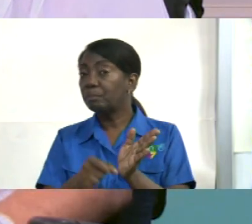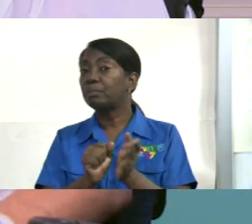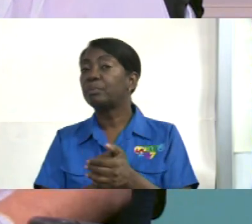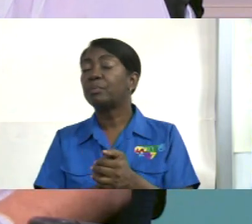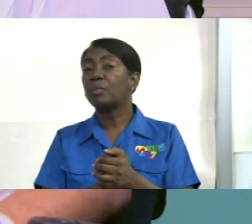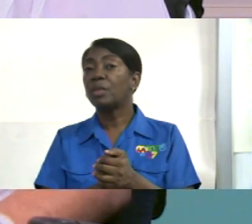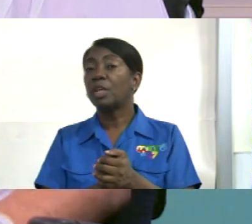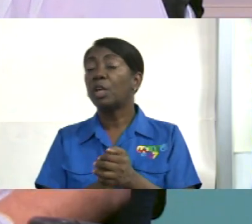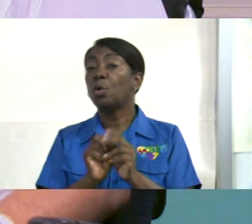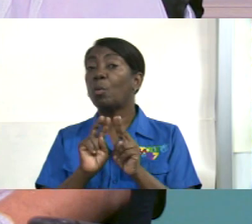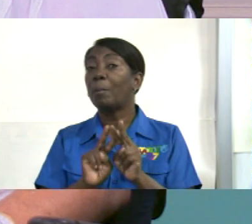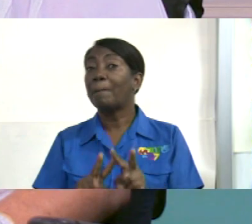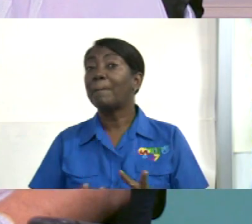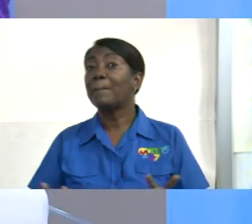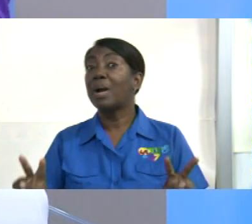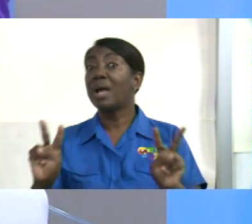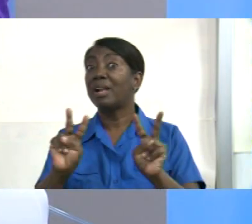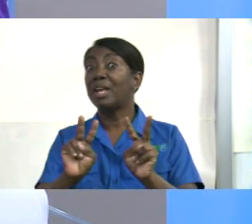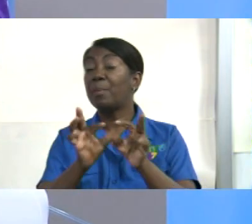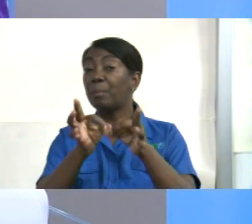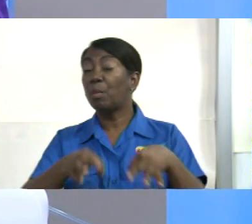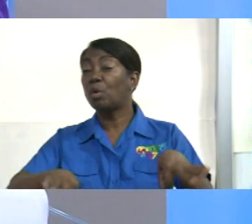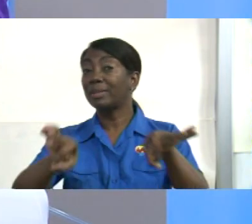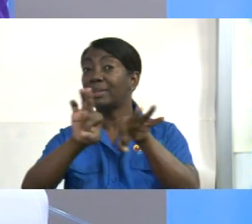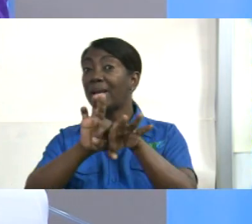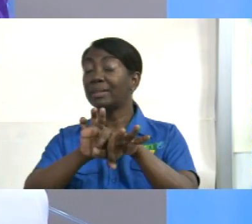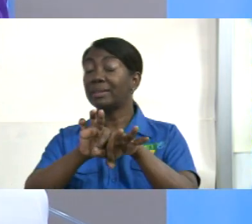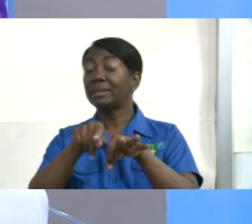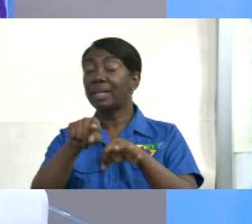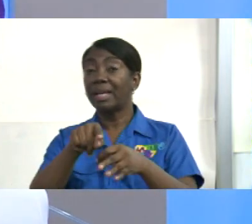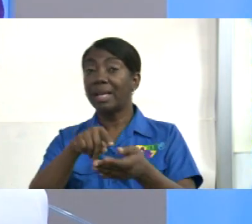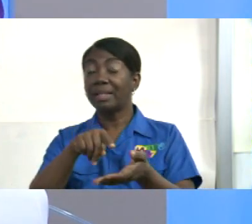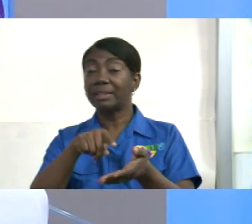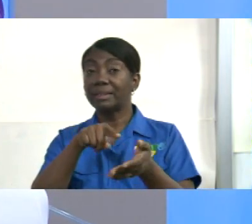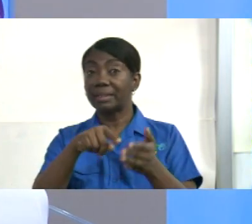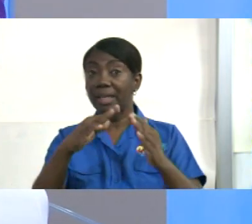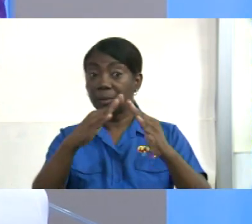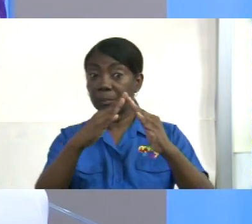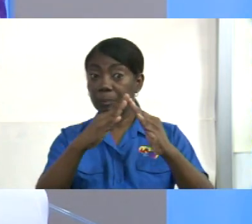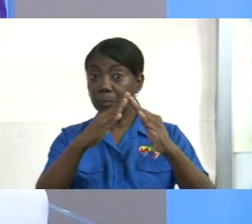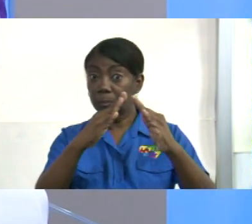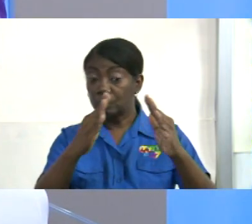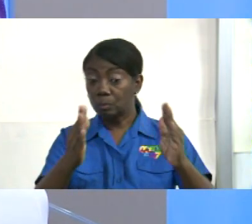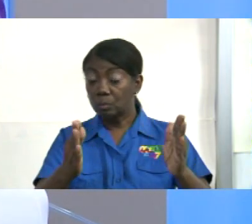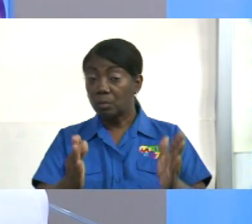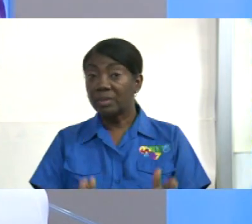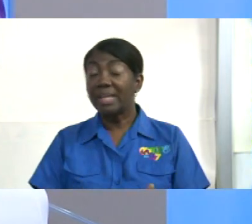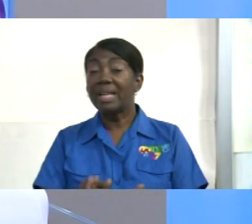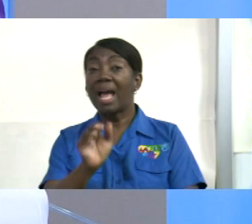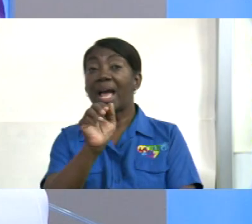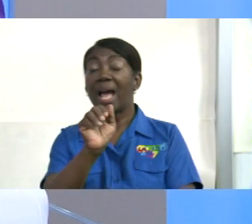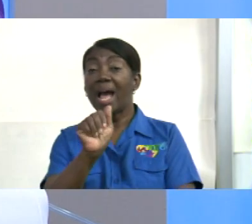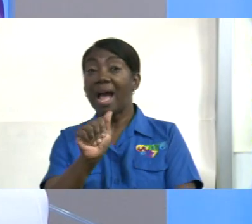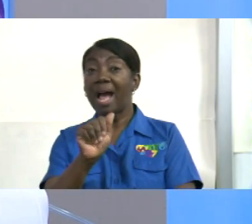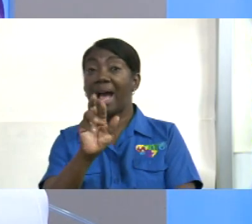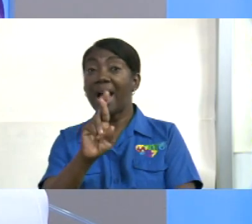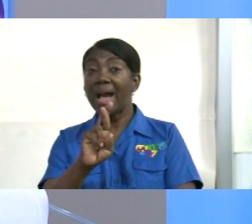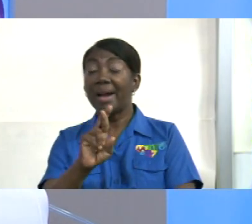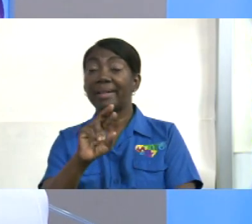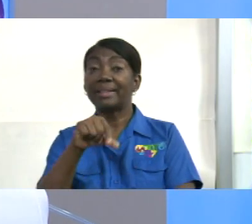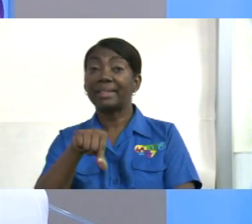sido un valioso aporte en el departamento de liturgia de la arquidiócesis y como había también